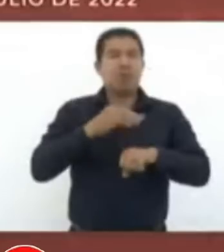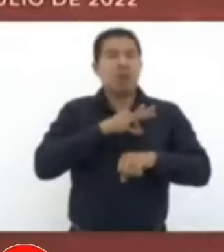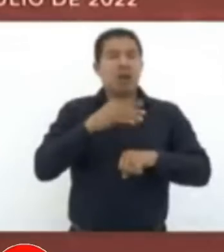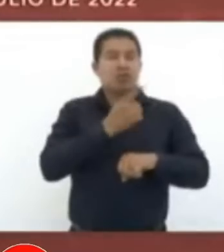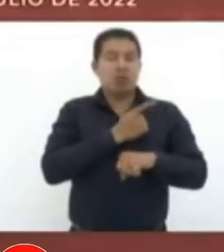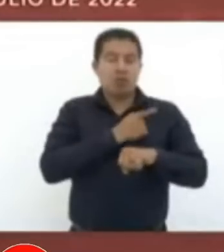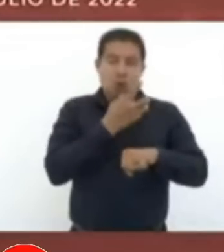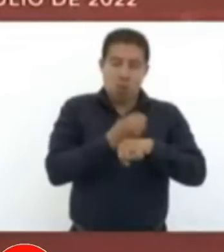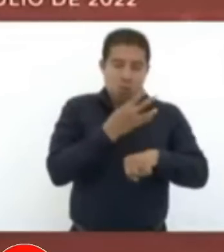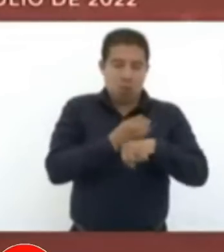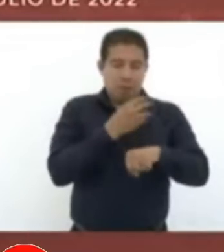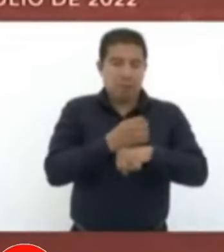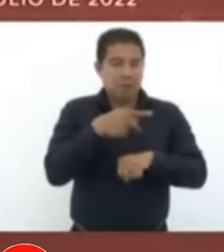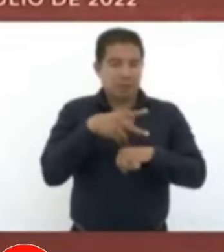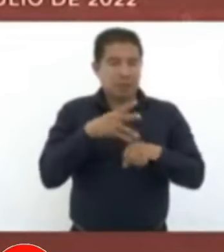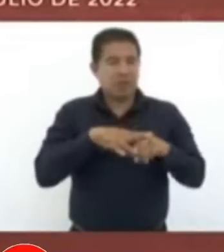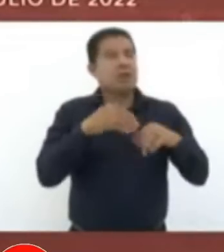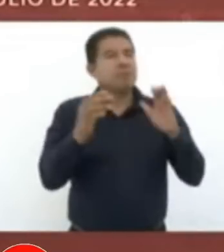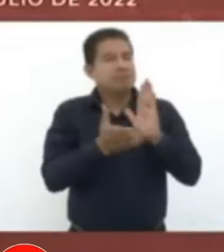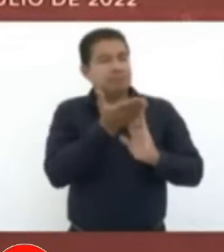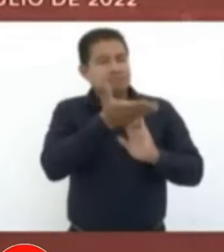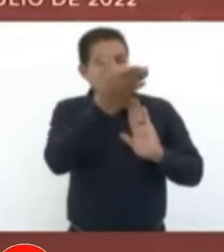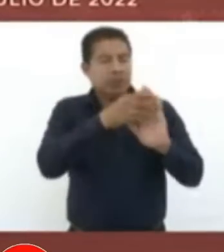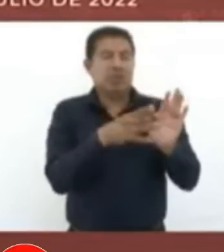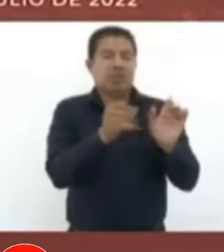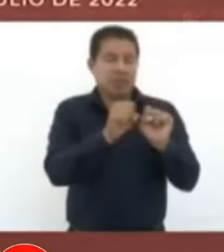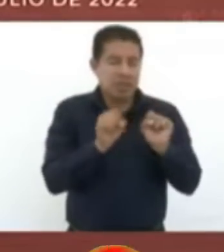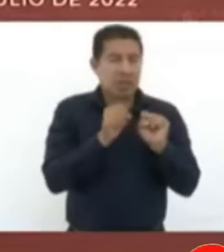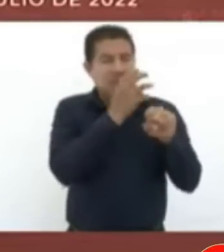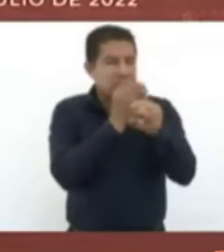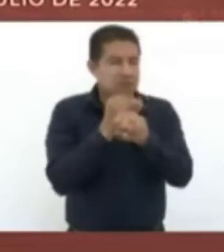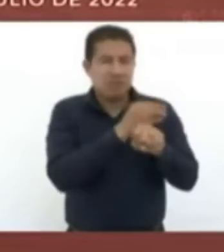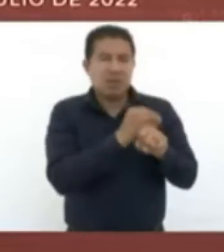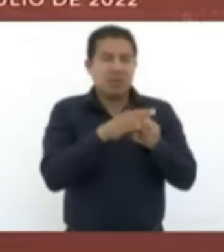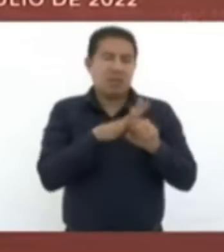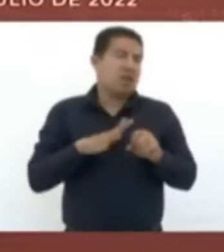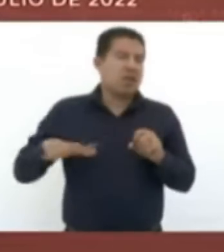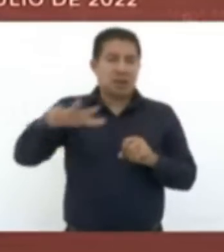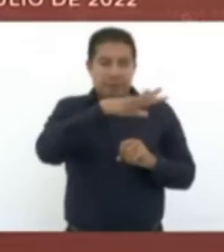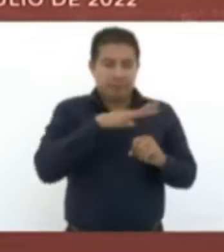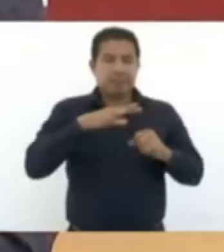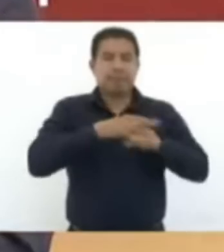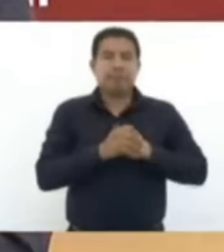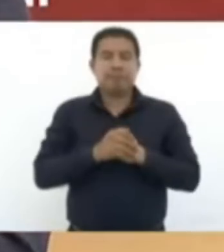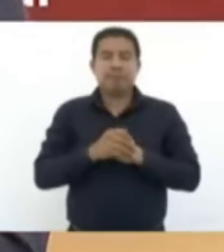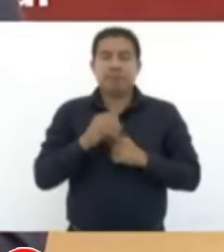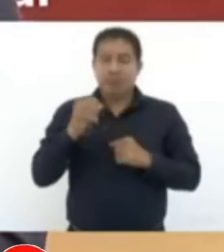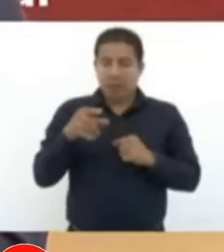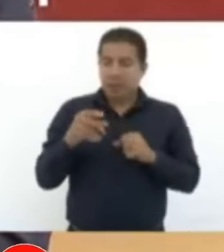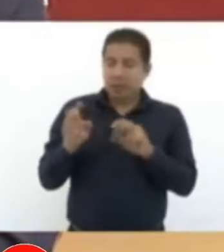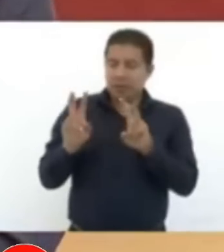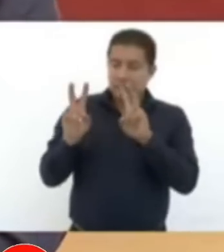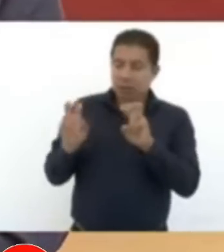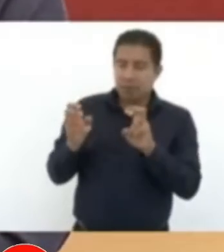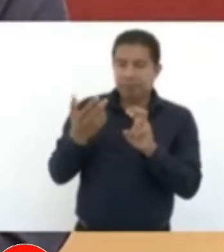de las aulas y de las instalaciones educativas. La escuela es